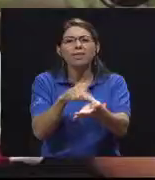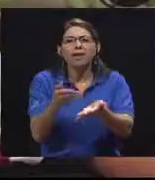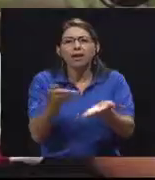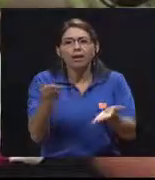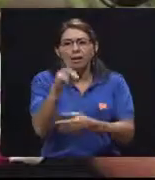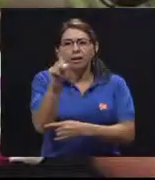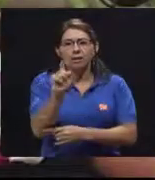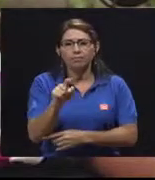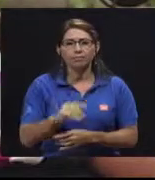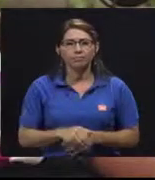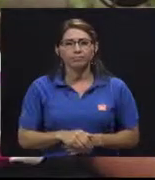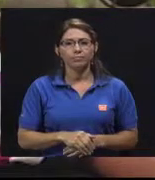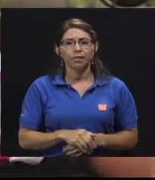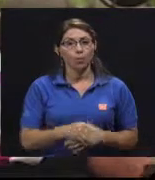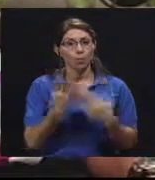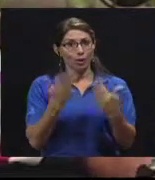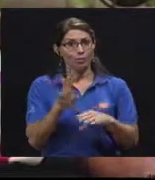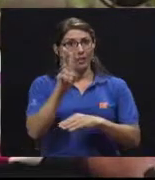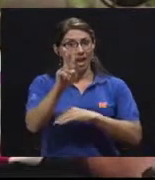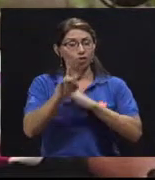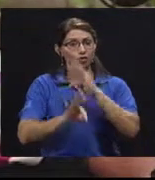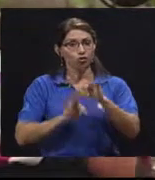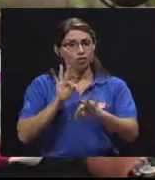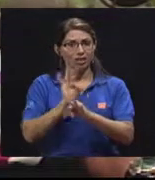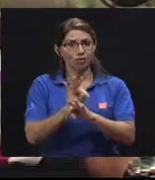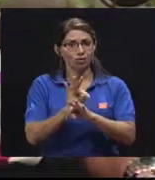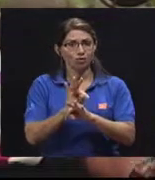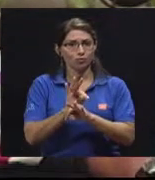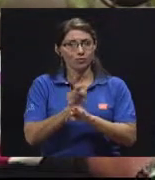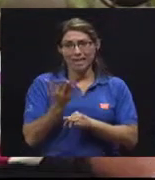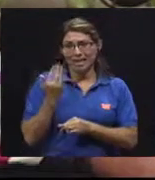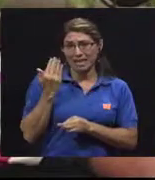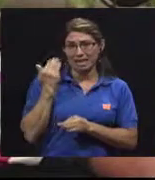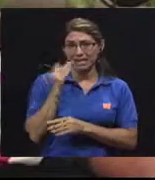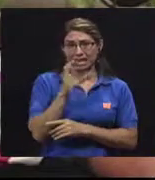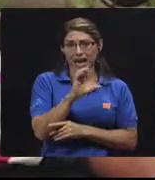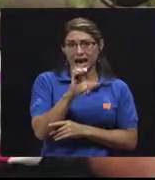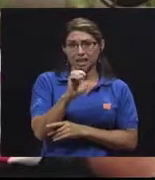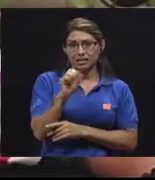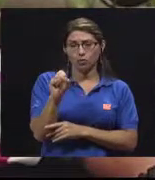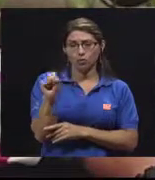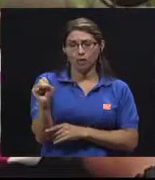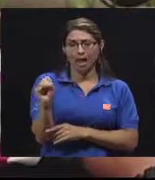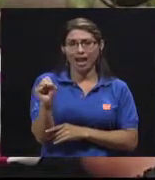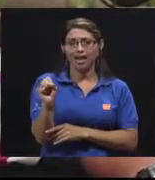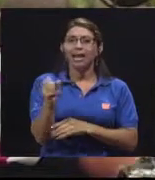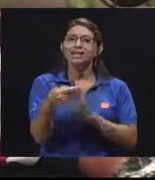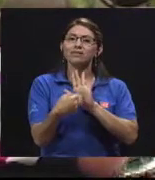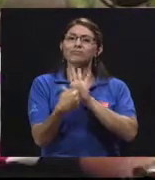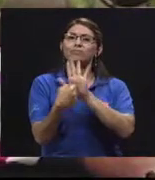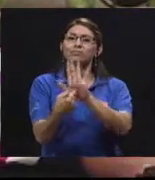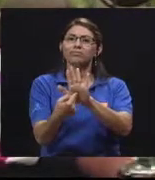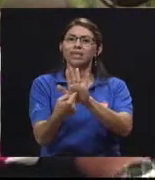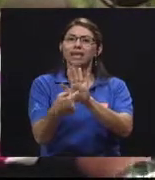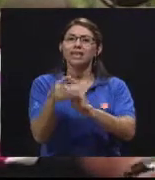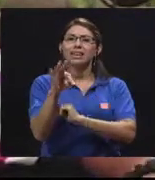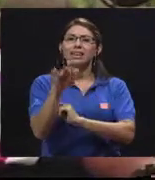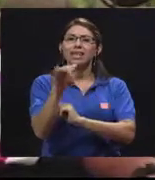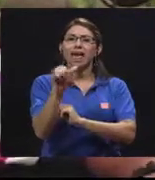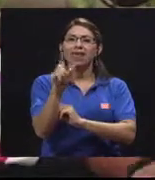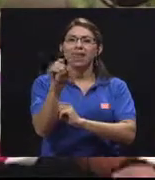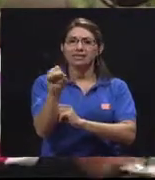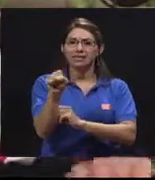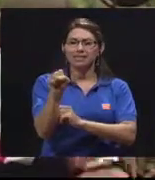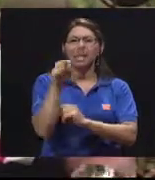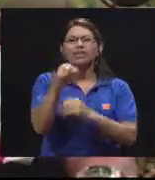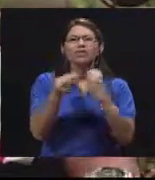Osvaldo. Bueno, hay dos tipos y ahora últimamente en la Caja del Seguro Social estamos presentando lo que se llama un